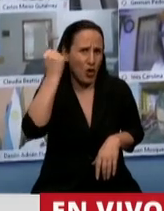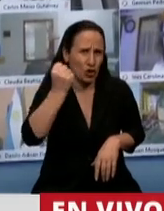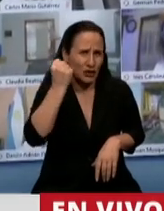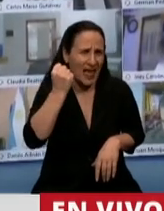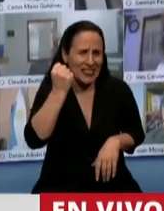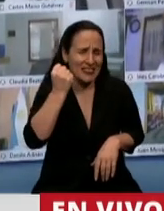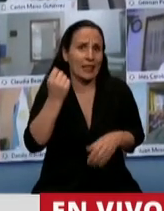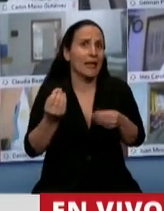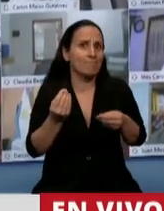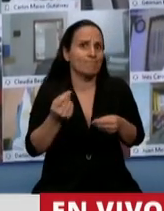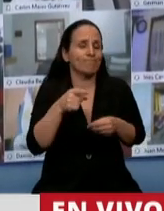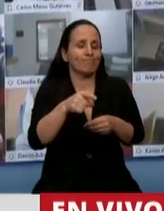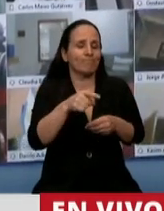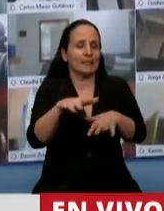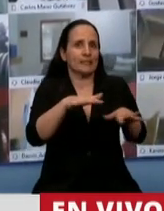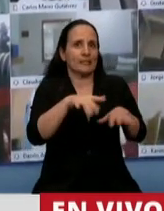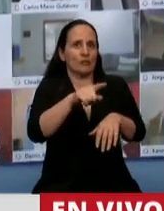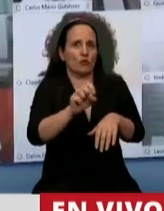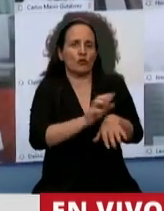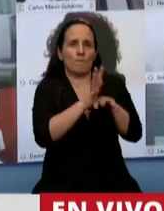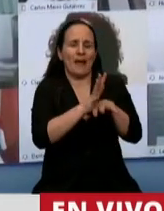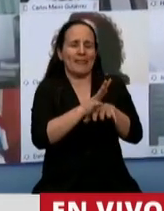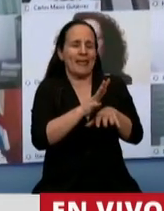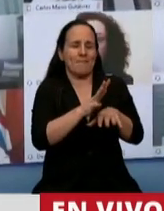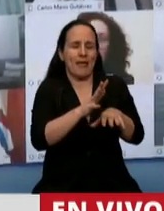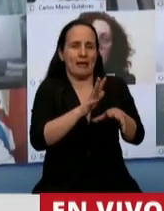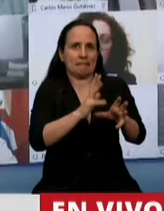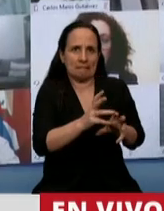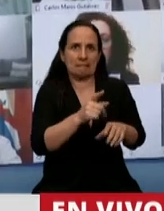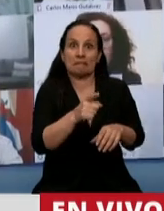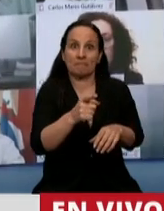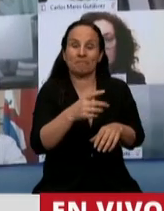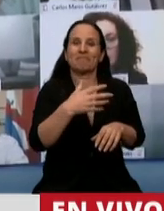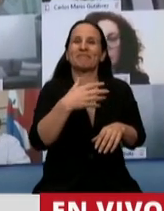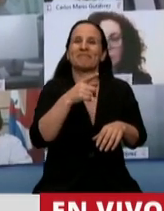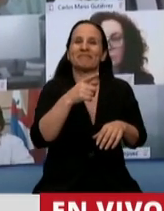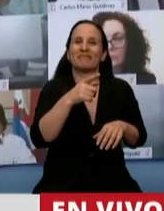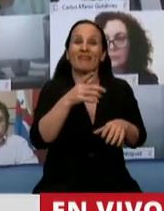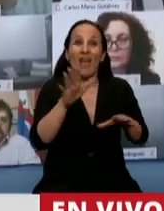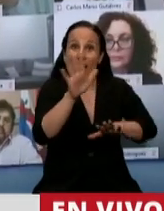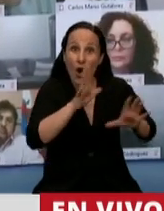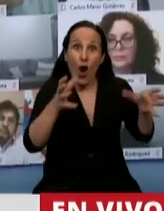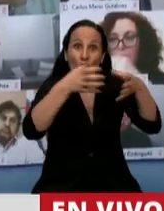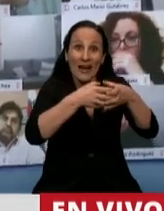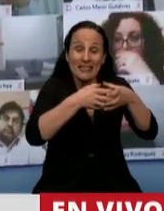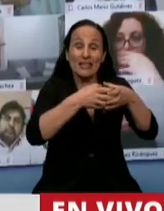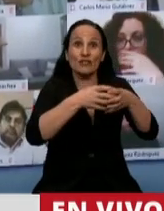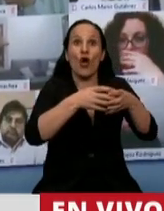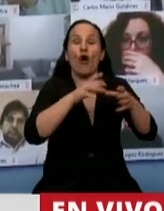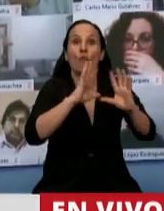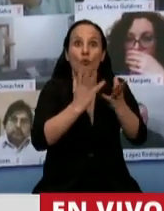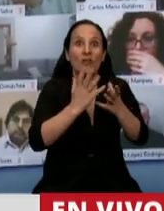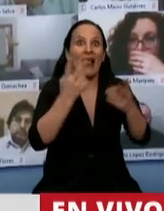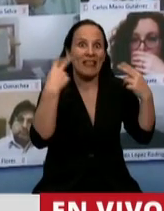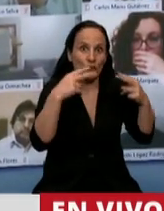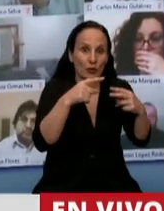que ha sido muy golpeado por esta pandemia. La Organización Mundial del Turismo, Presidente, publicó un informe donde hablaba